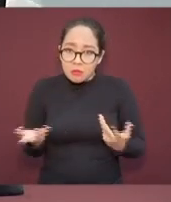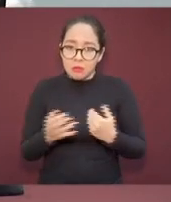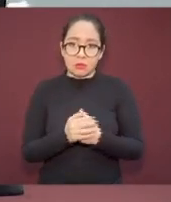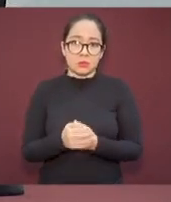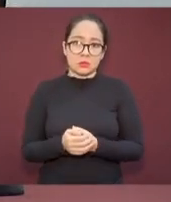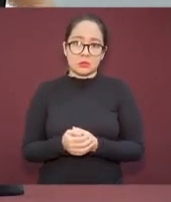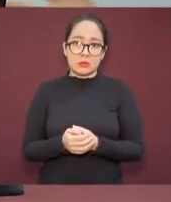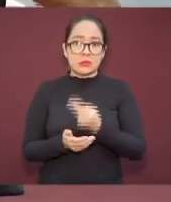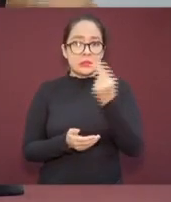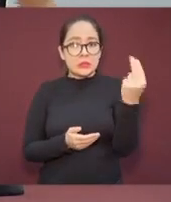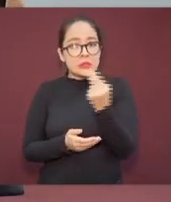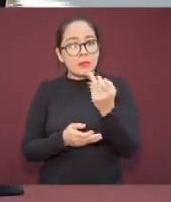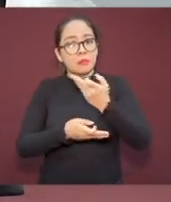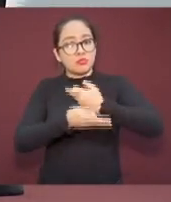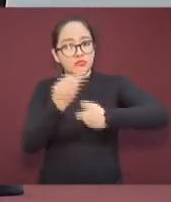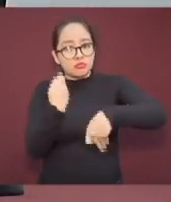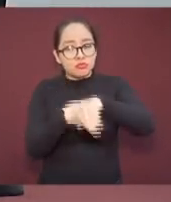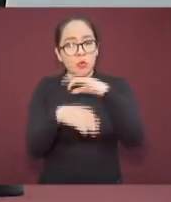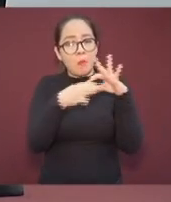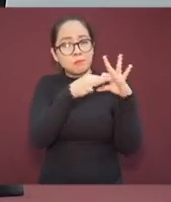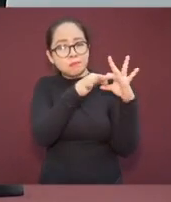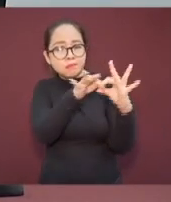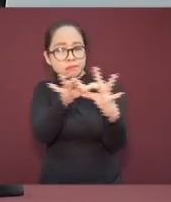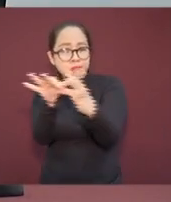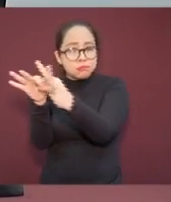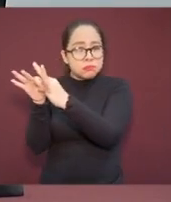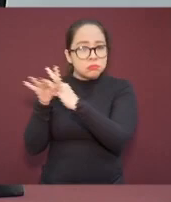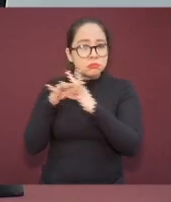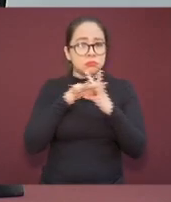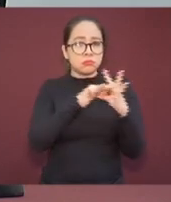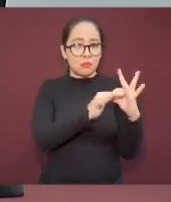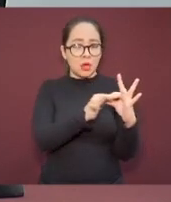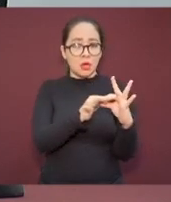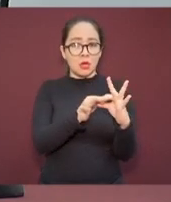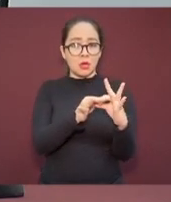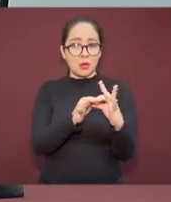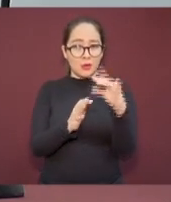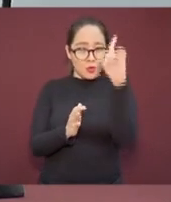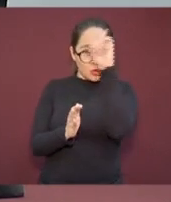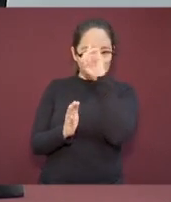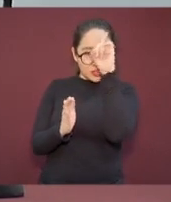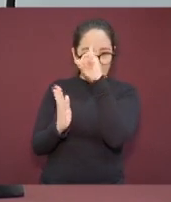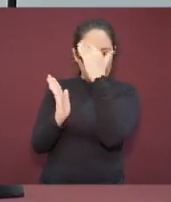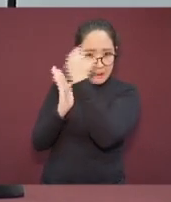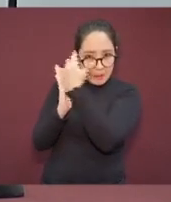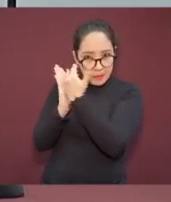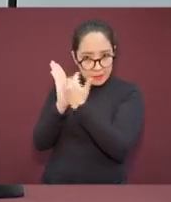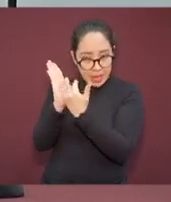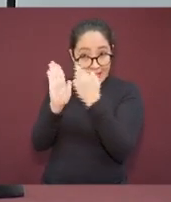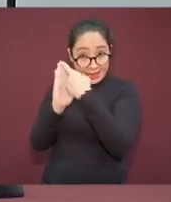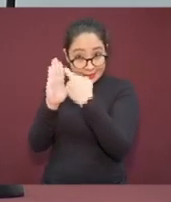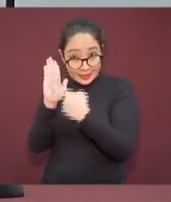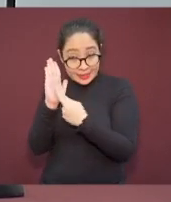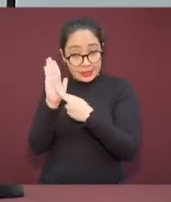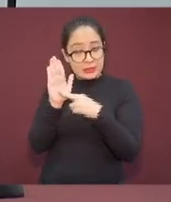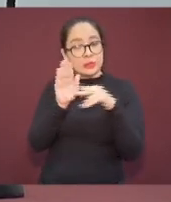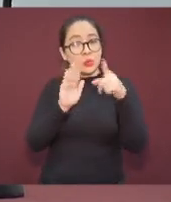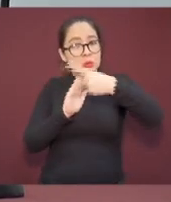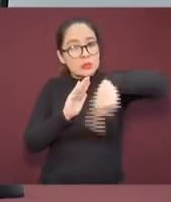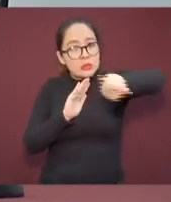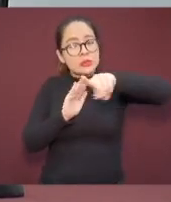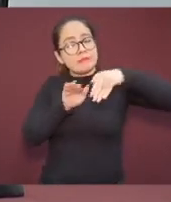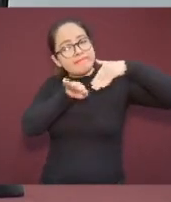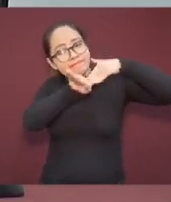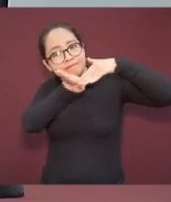colectivo, siguiendo al pie de la letra las medidas emitidas por las autoridades de salud.